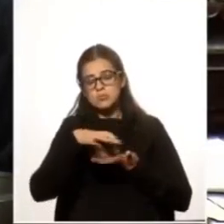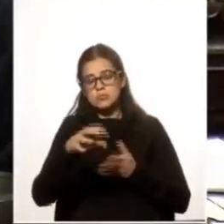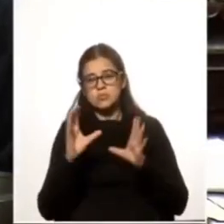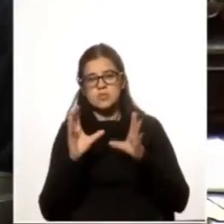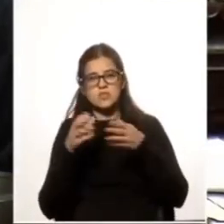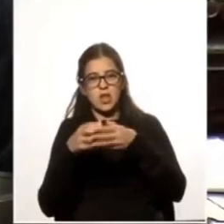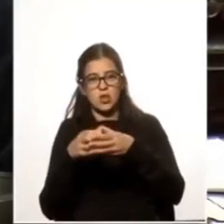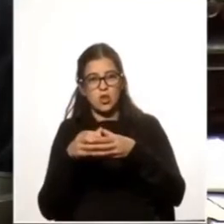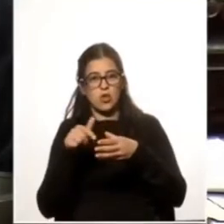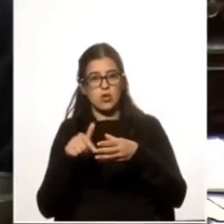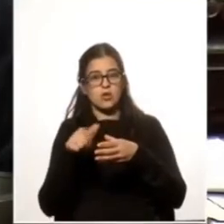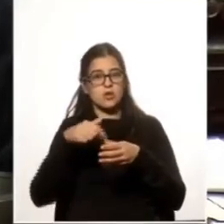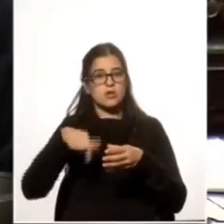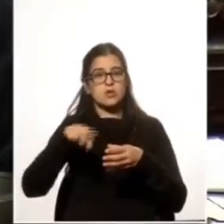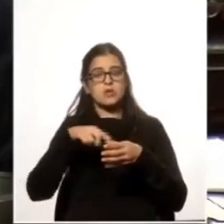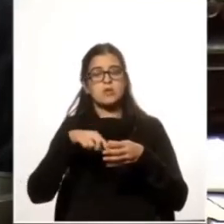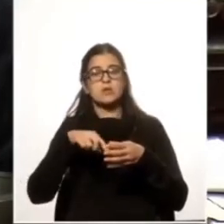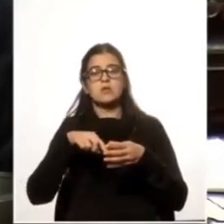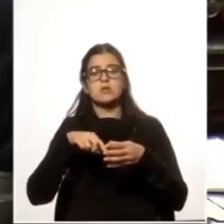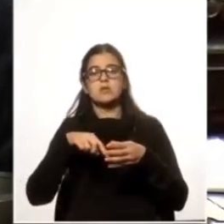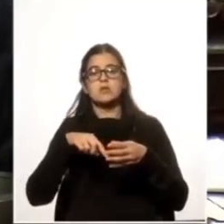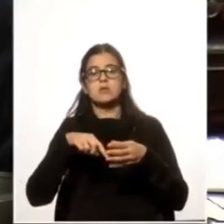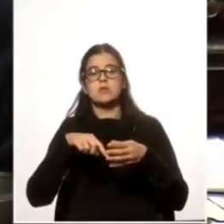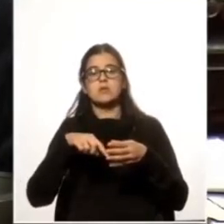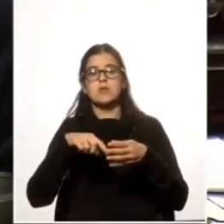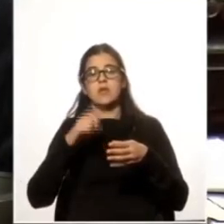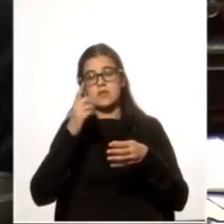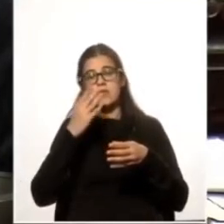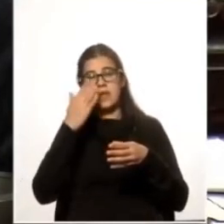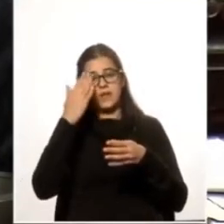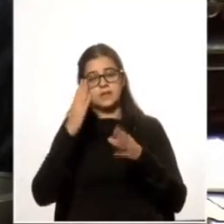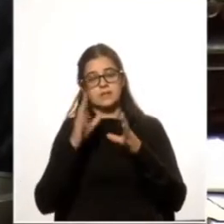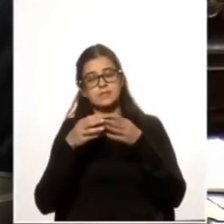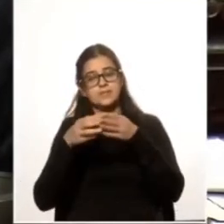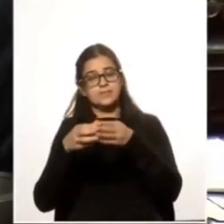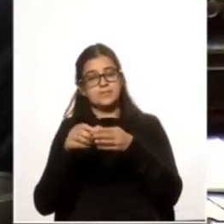de la coalición oficialista,